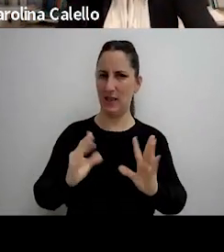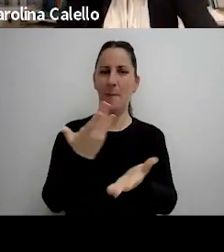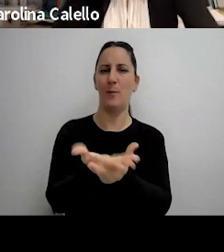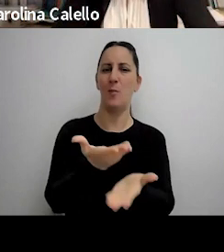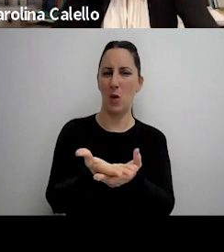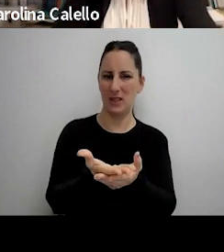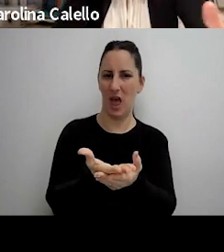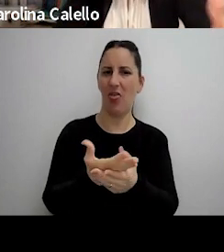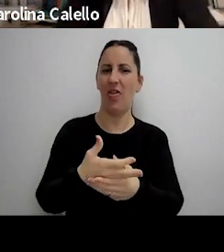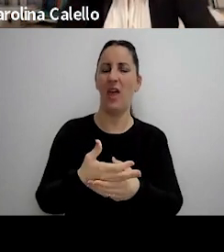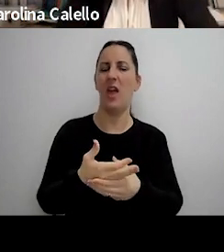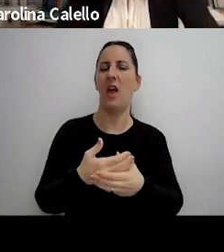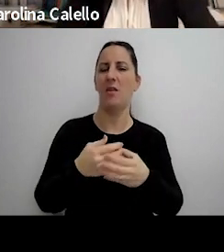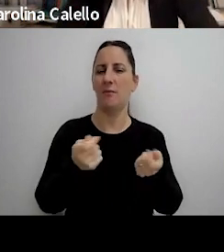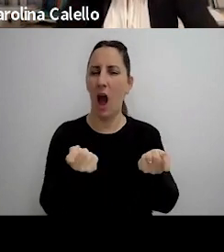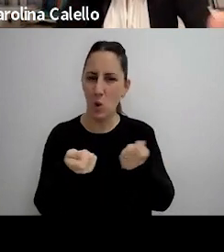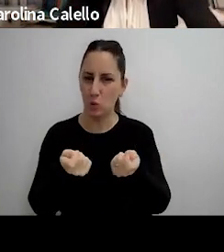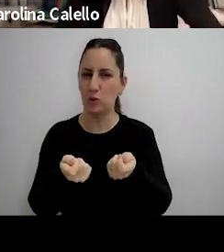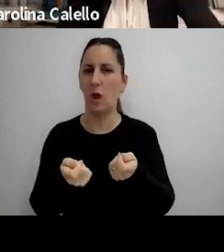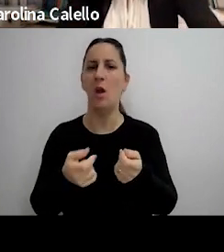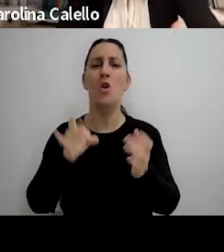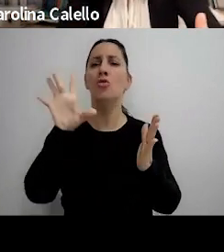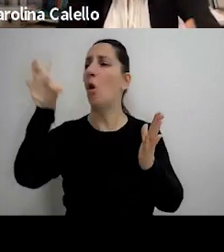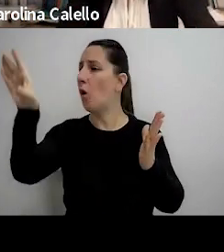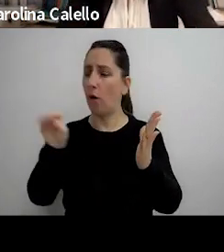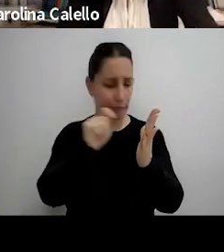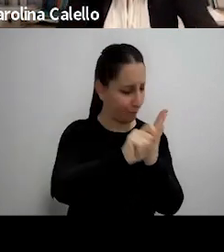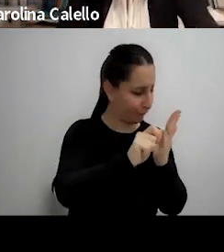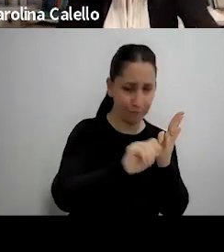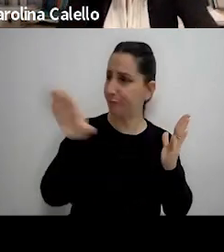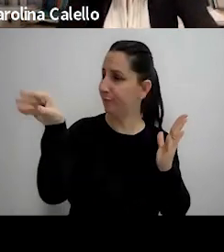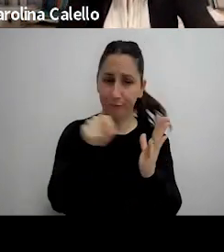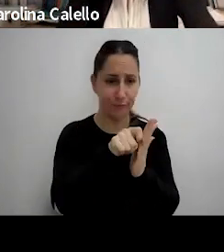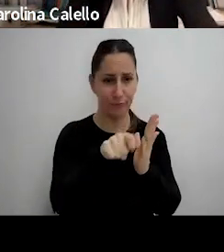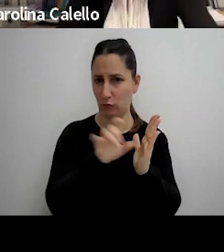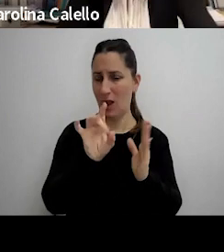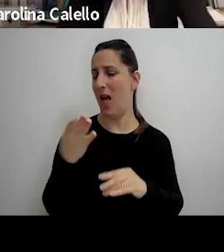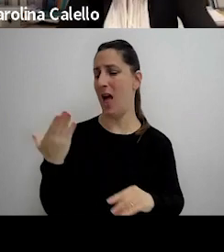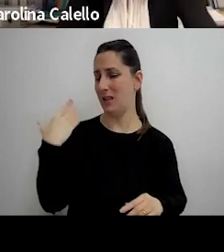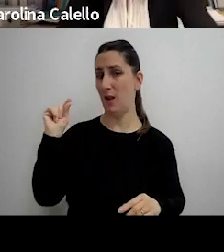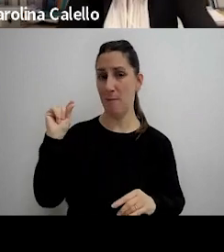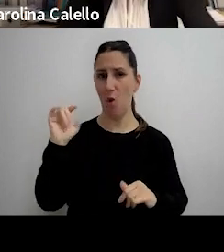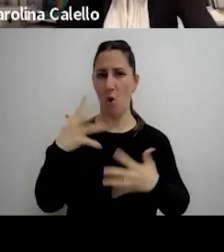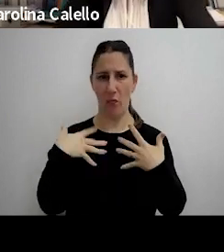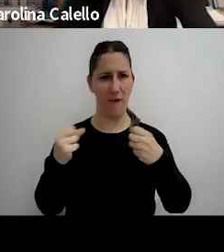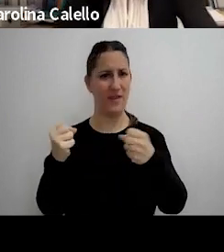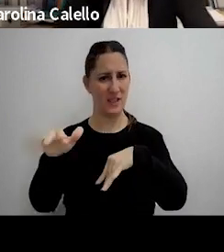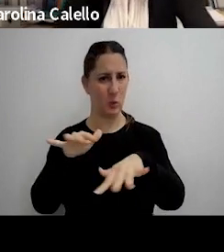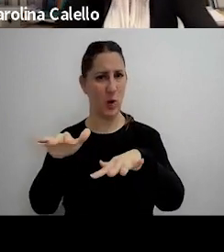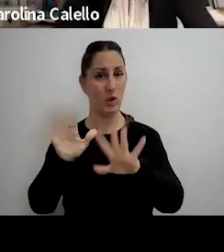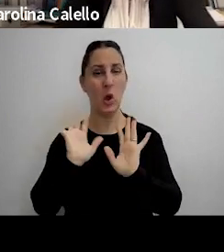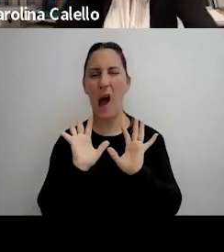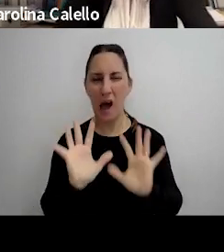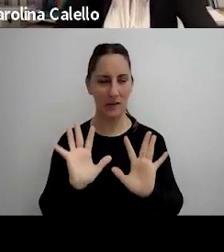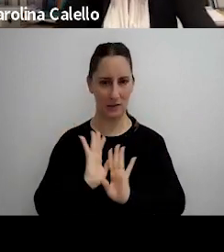y no limitarse a transcribir les digo que hace poco he defendido un caso que era exactamente así